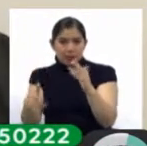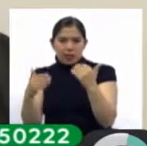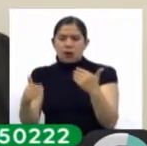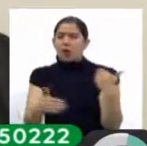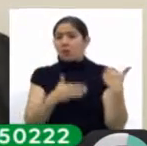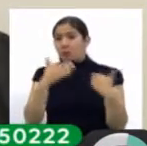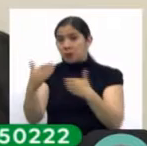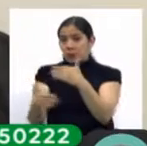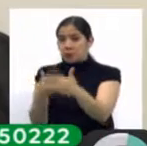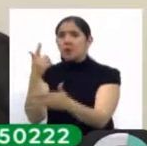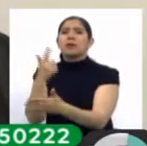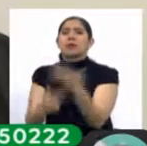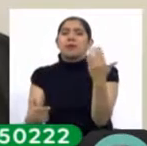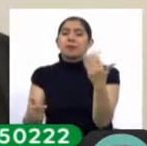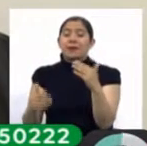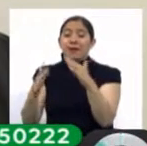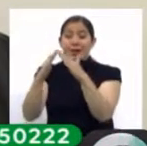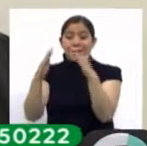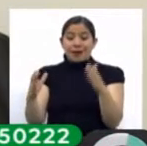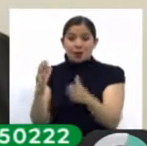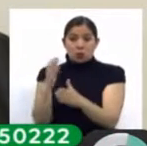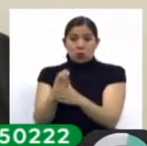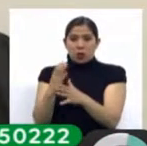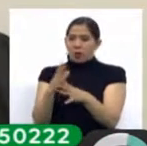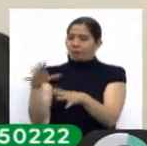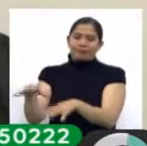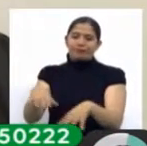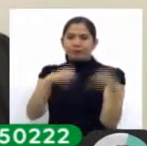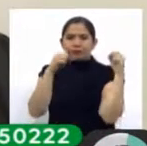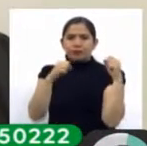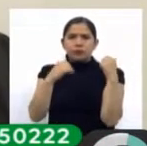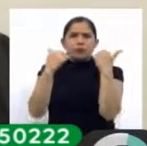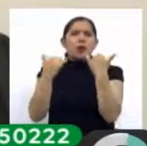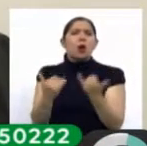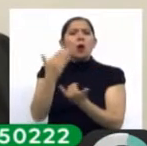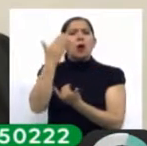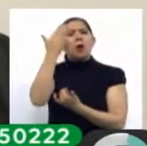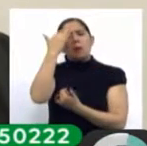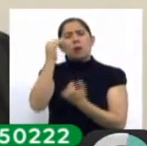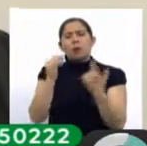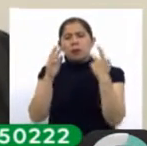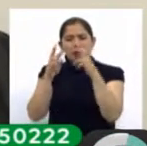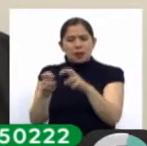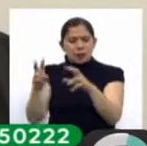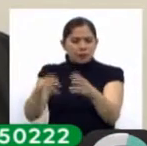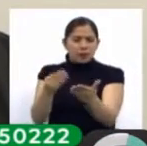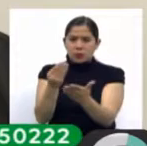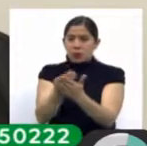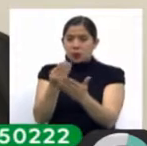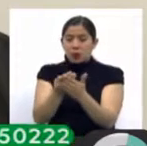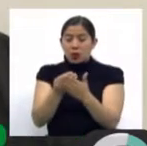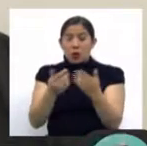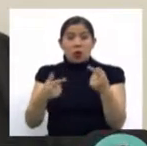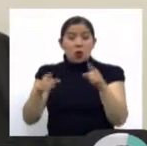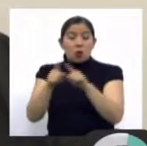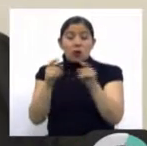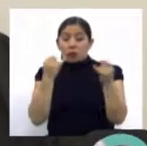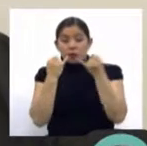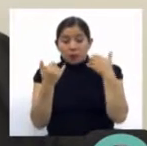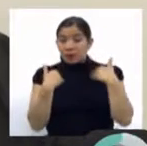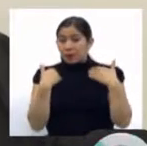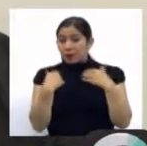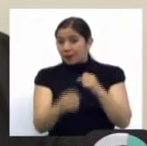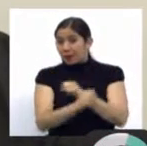el transcurso de estos días, producto de la información que estamos recabando de la Unidad de Investigaciones Financieras. Una vez que tengamos esta información,